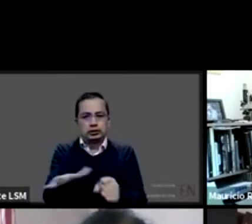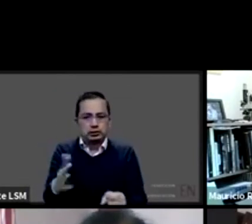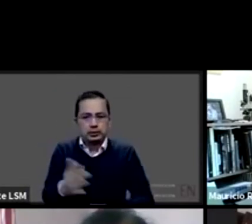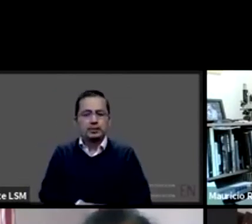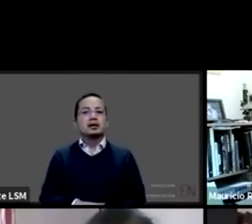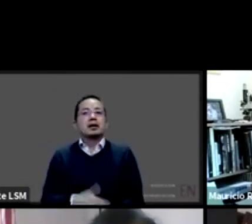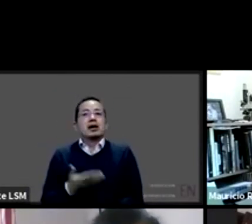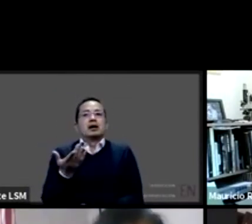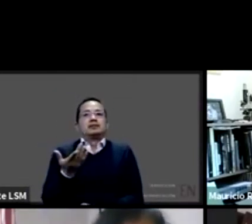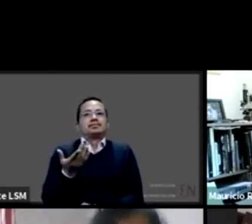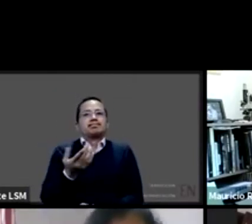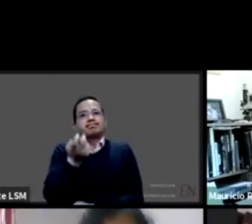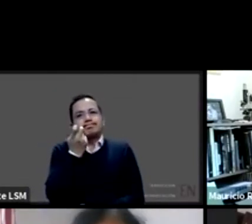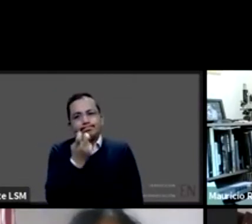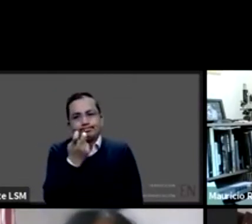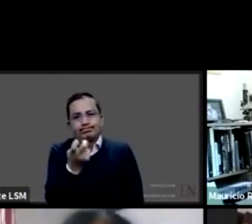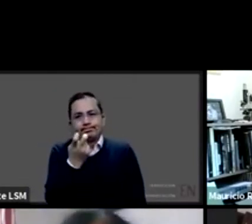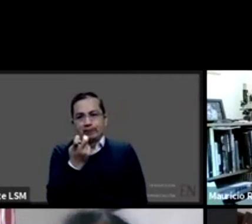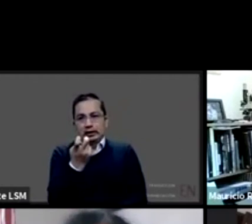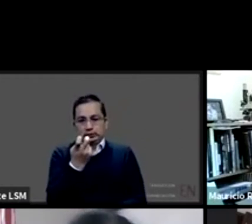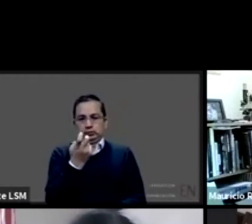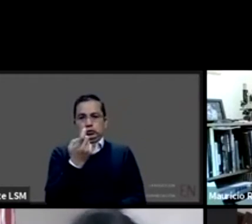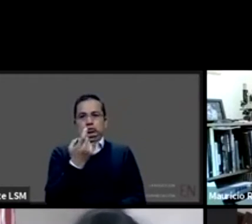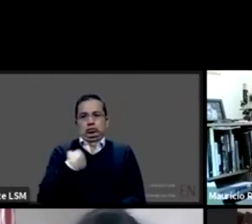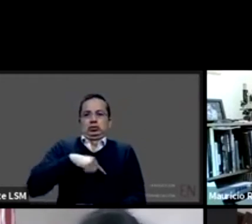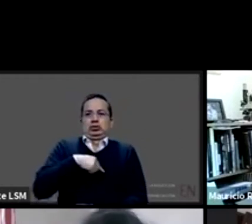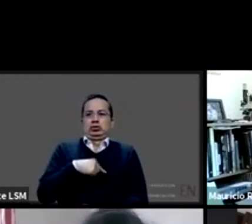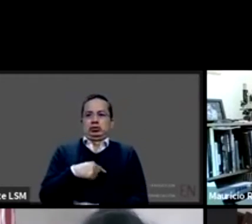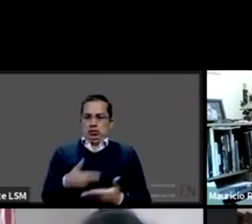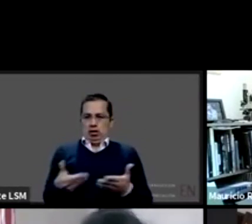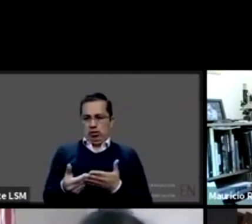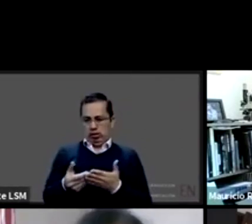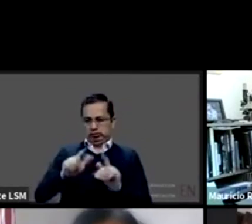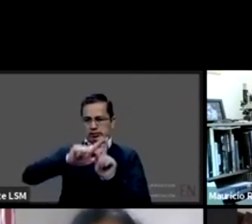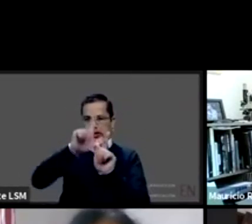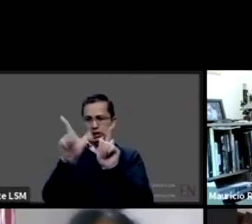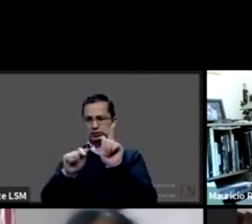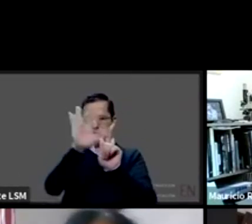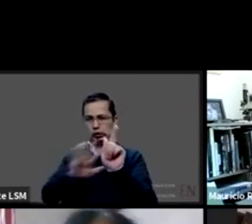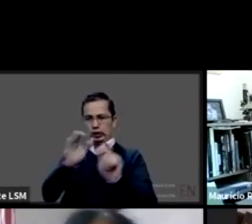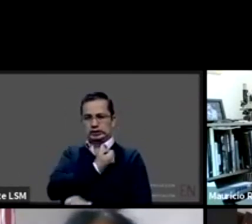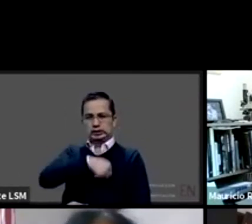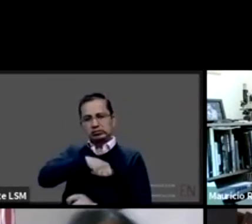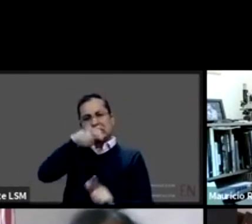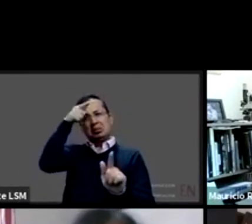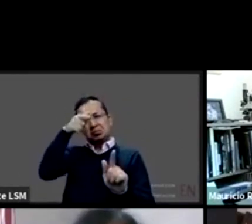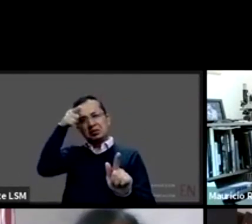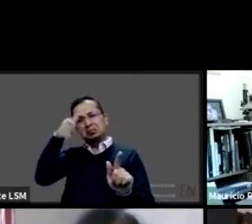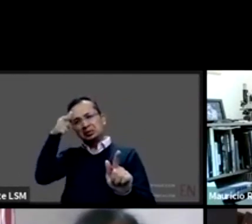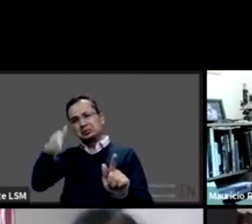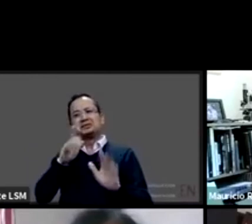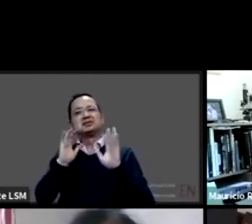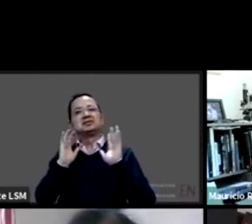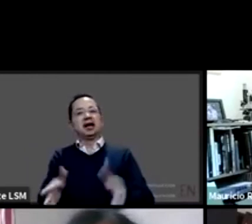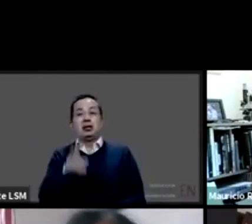en la que encontramos y hemos vivido el Sistema Nacional de Salud. Yo no te voy a decir, ah, y así lo encontramos